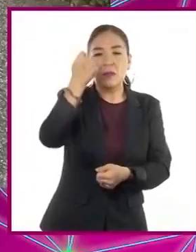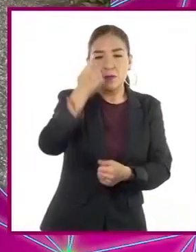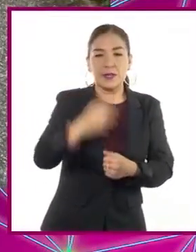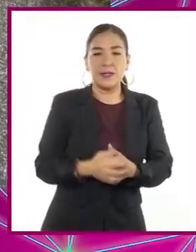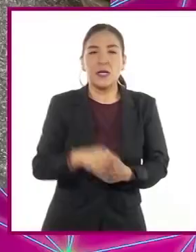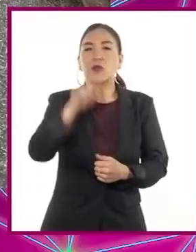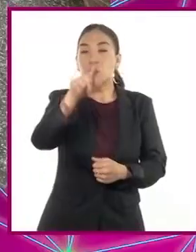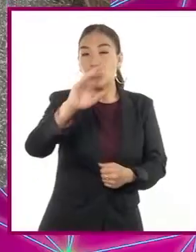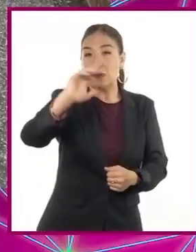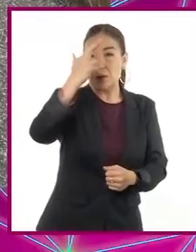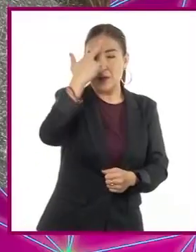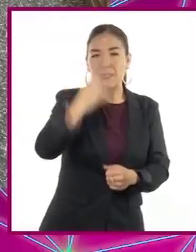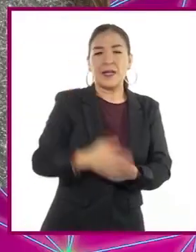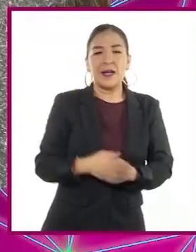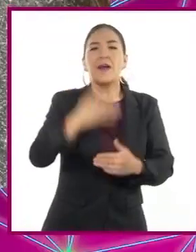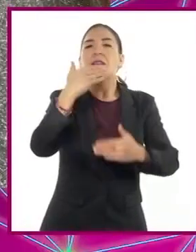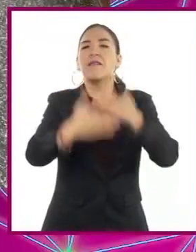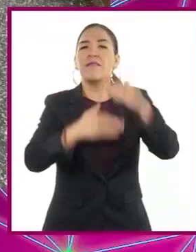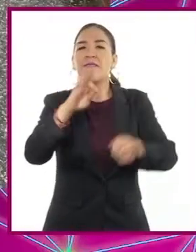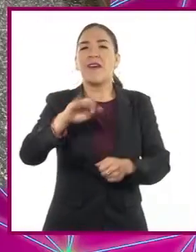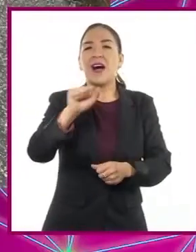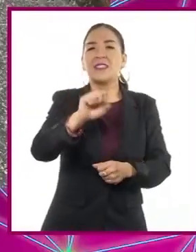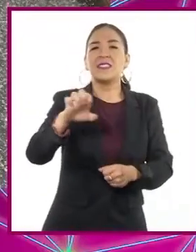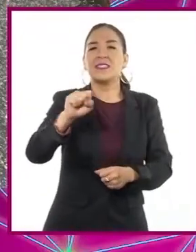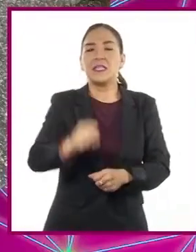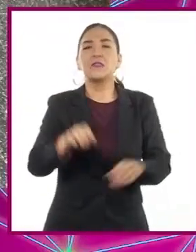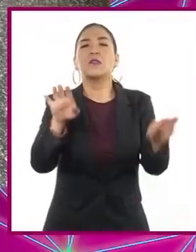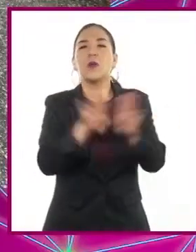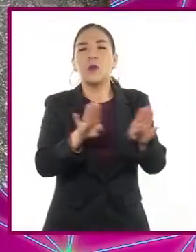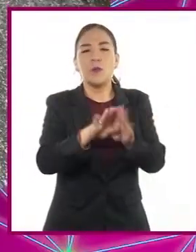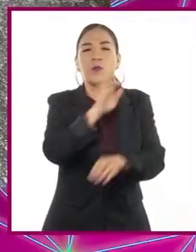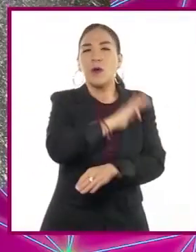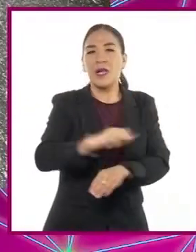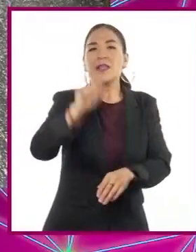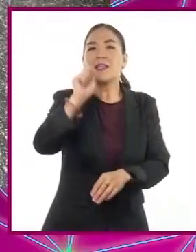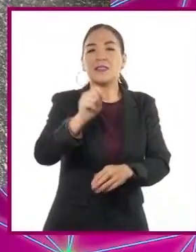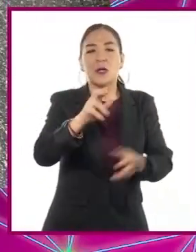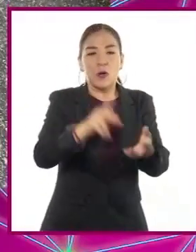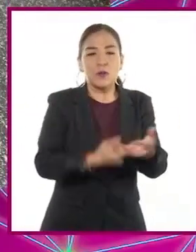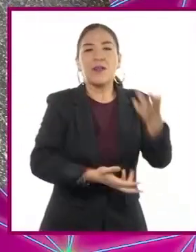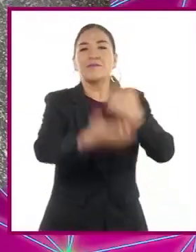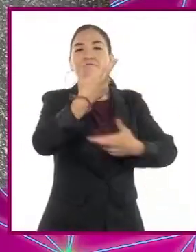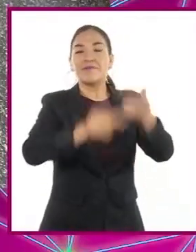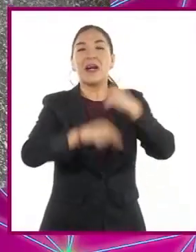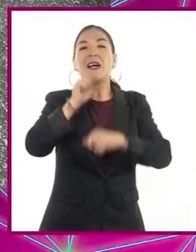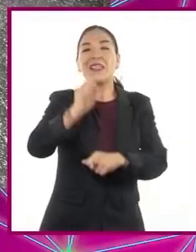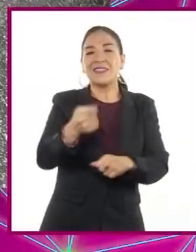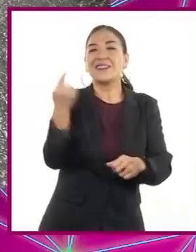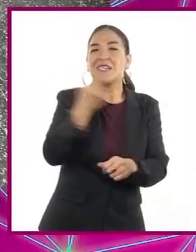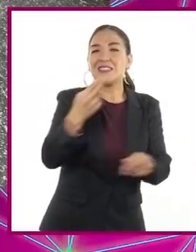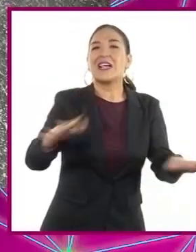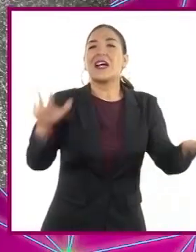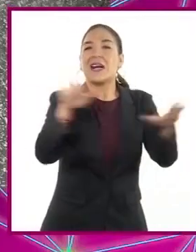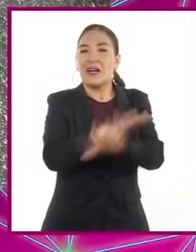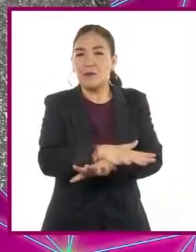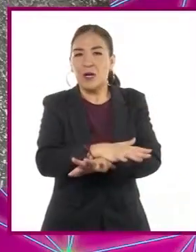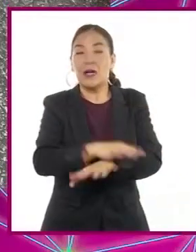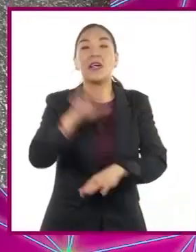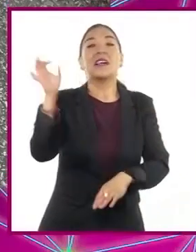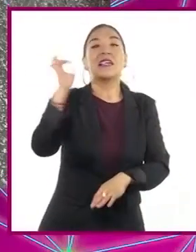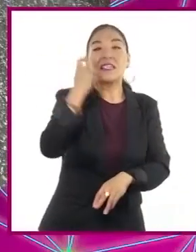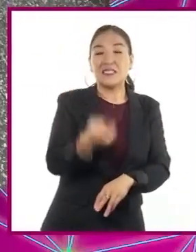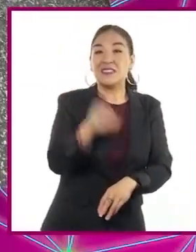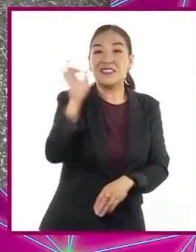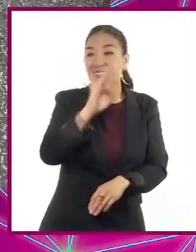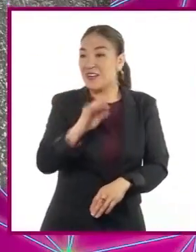Recuerden que estas fases pueden variar y, sobre todo, consideren que pueden regresar a la fase que requieran modificar, si es que los resultados